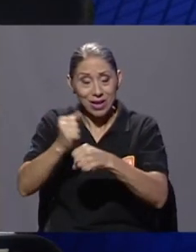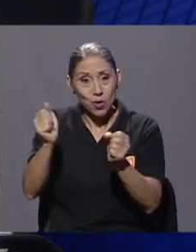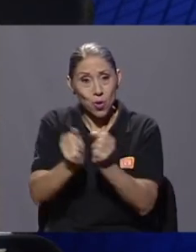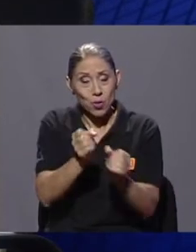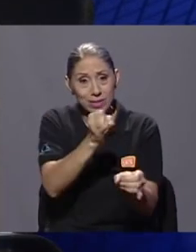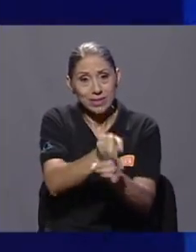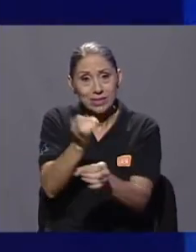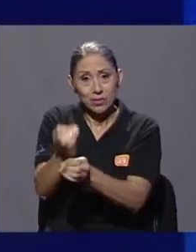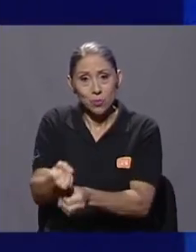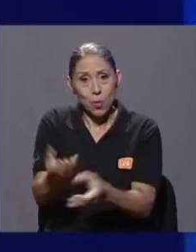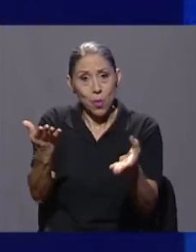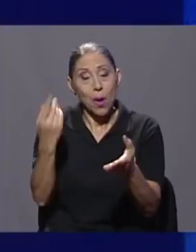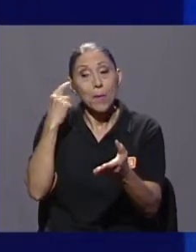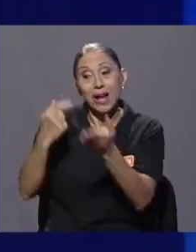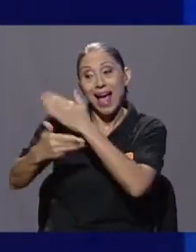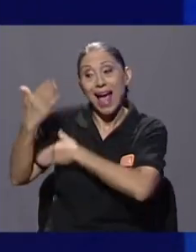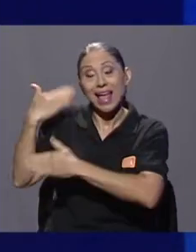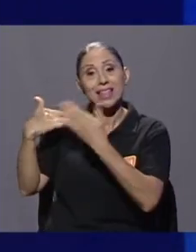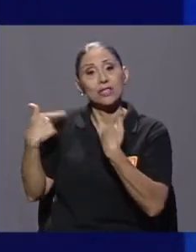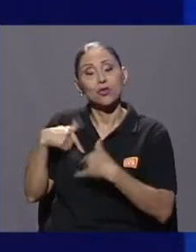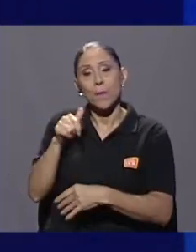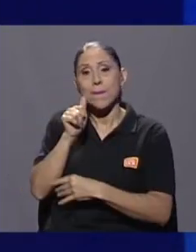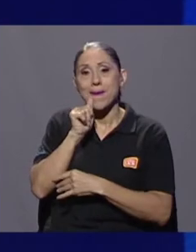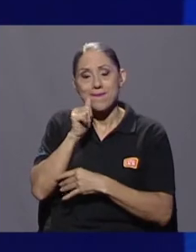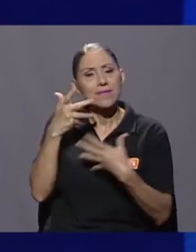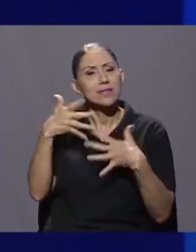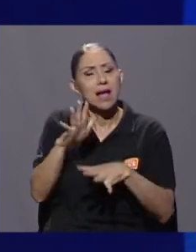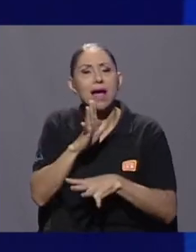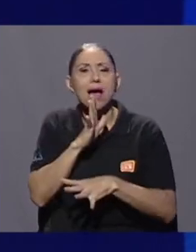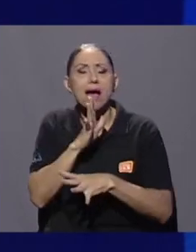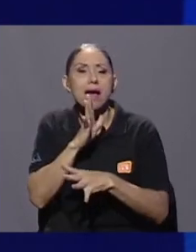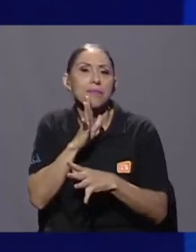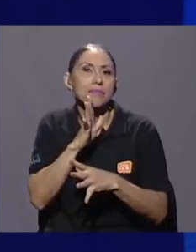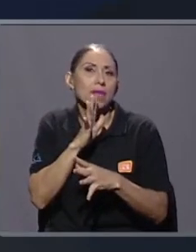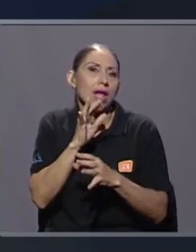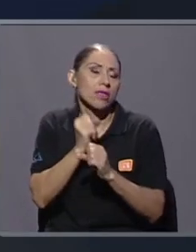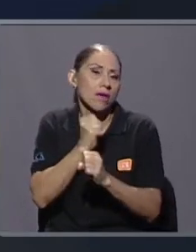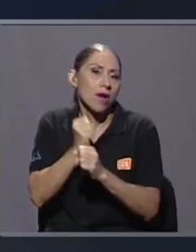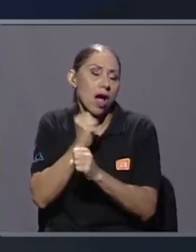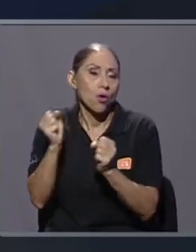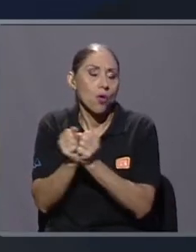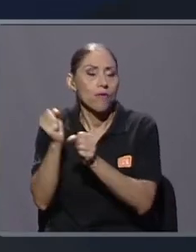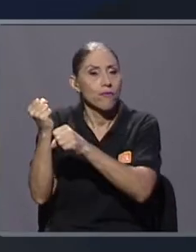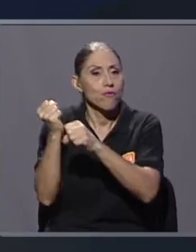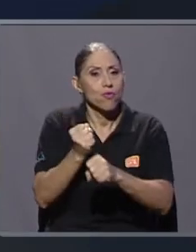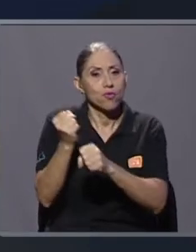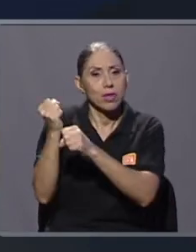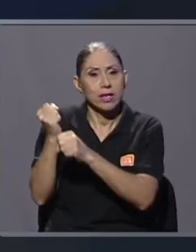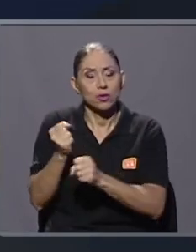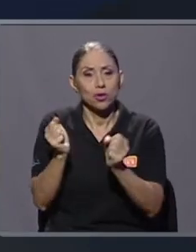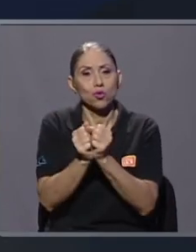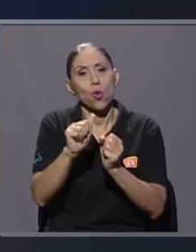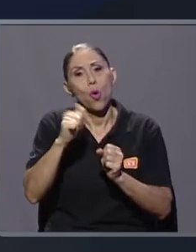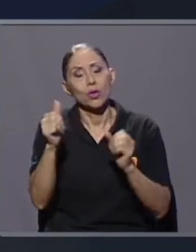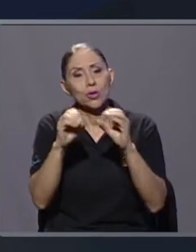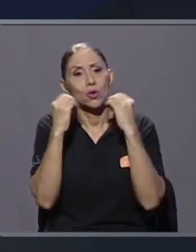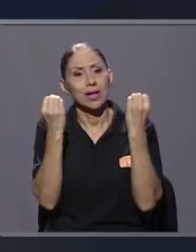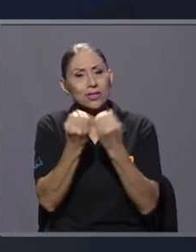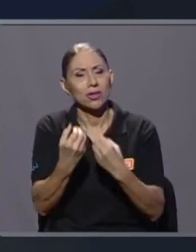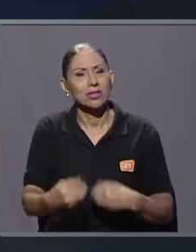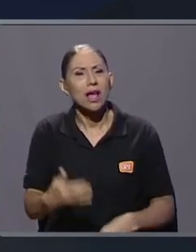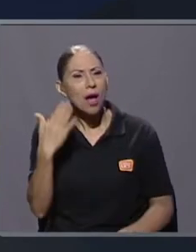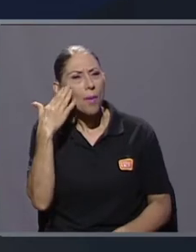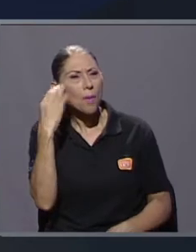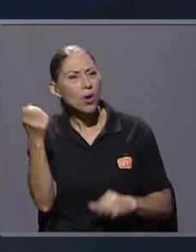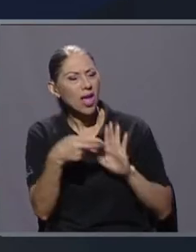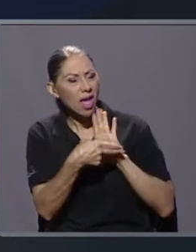del sector privado, había trabajado también con fundaciones y otras organizaciones, es por qué la etiqueta, por qué